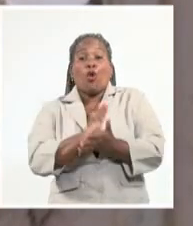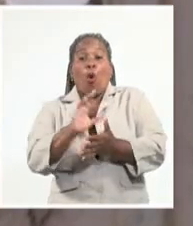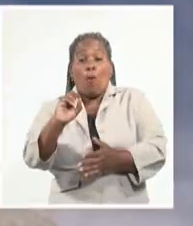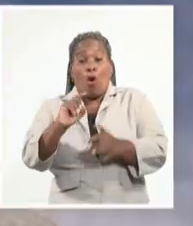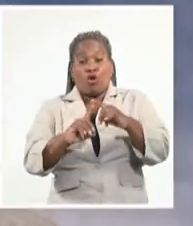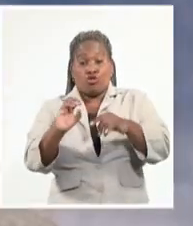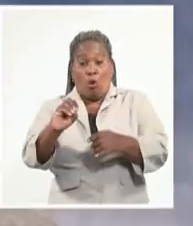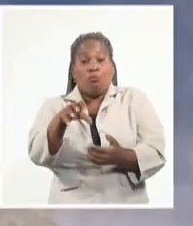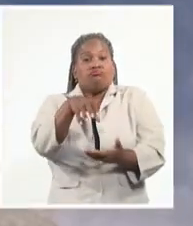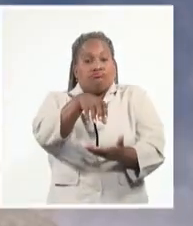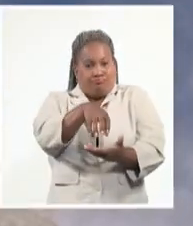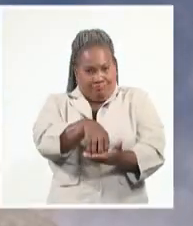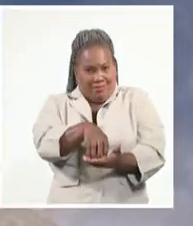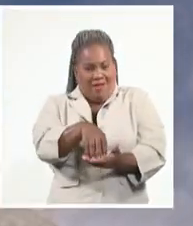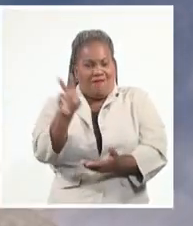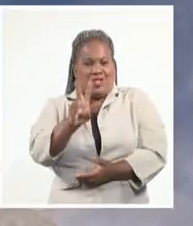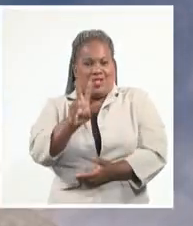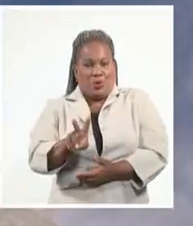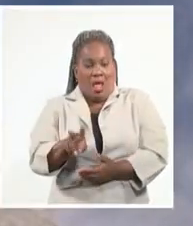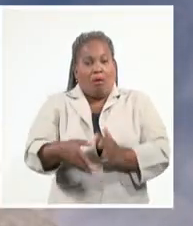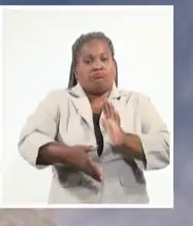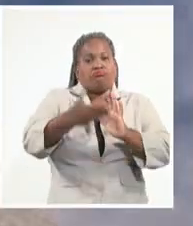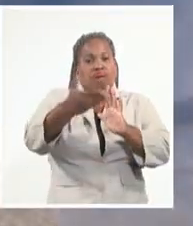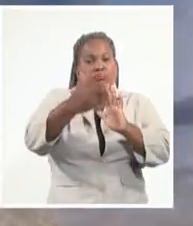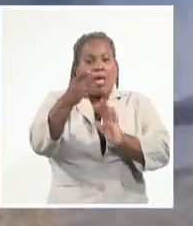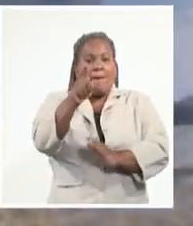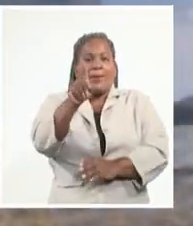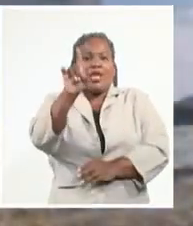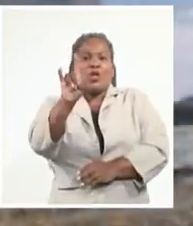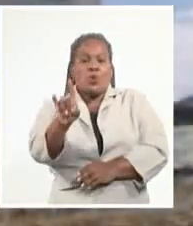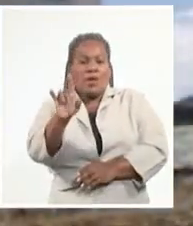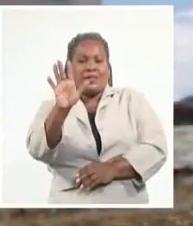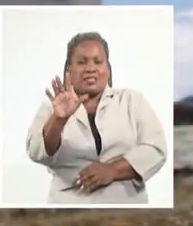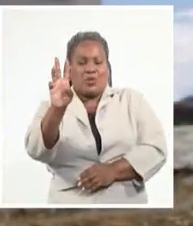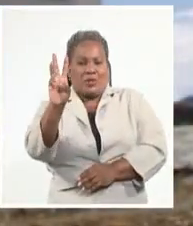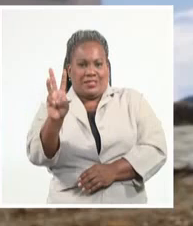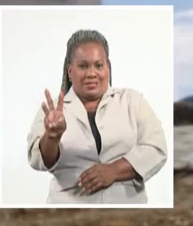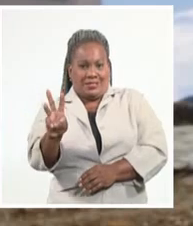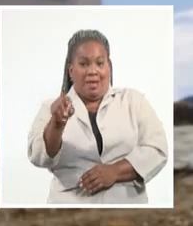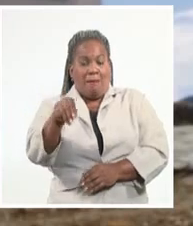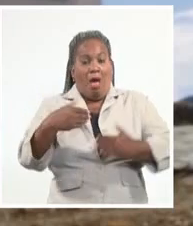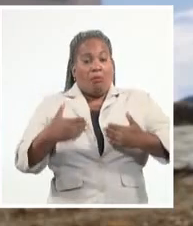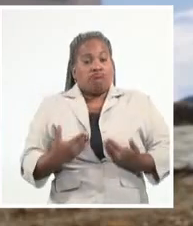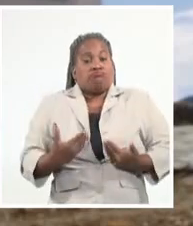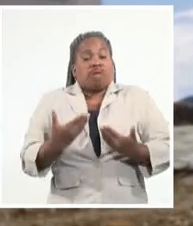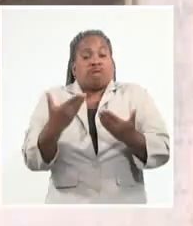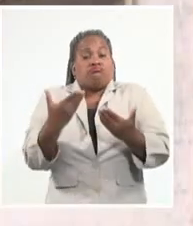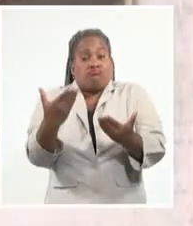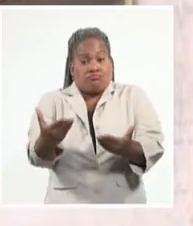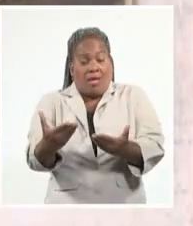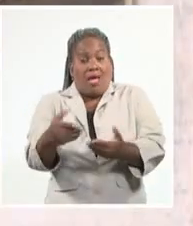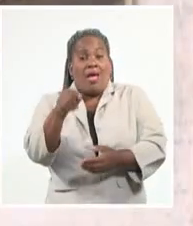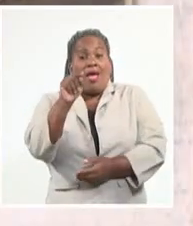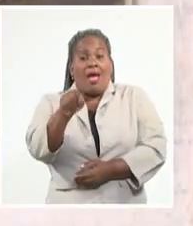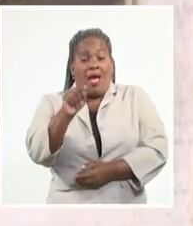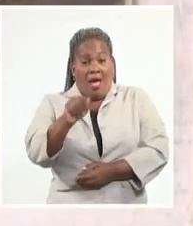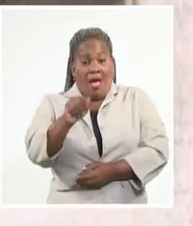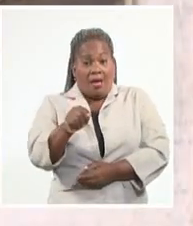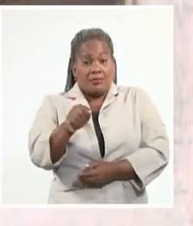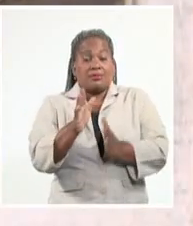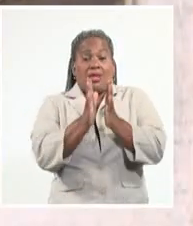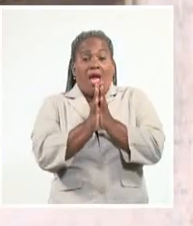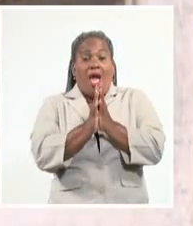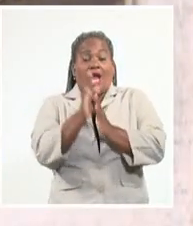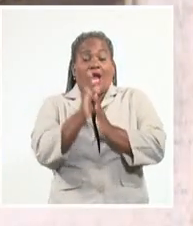Venezuela, construida en 1953, para rendir homenaje a la consagración del arzobispo